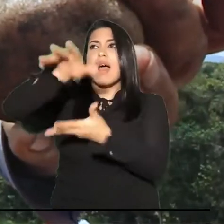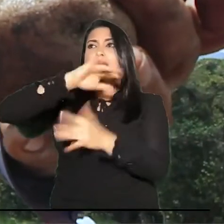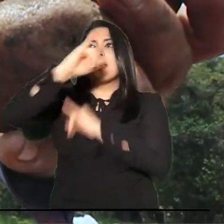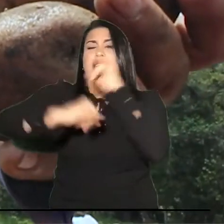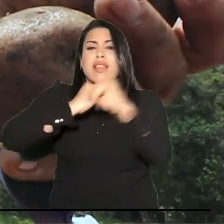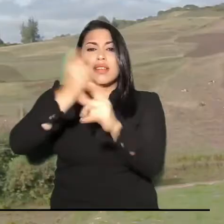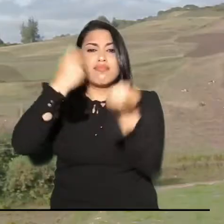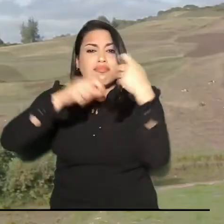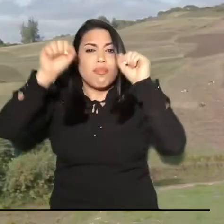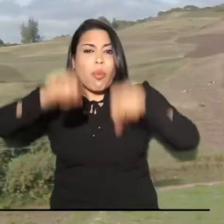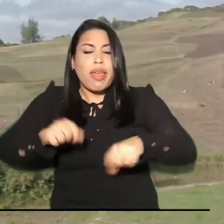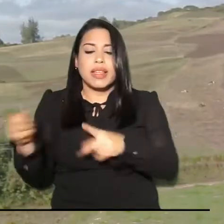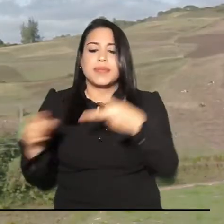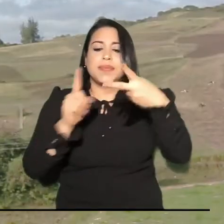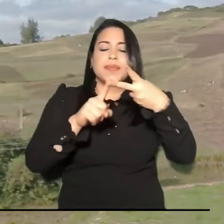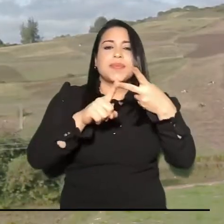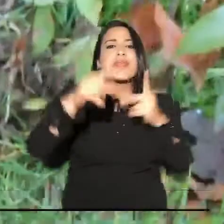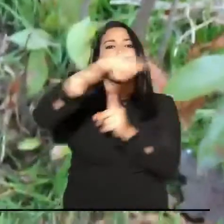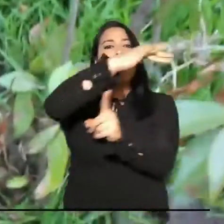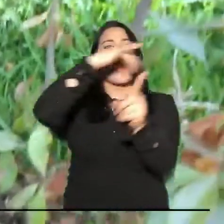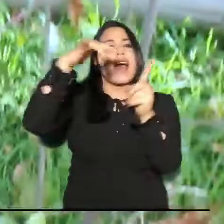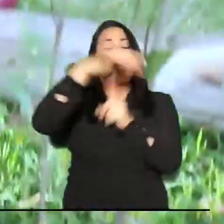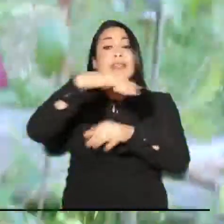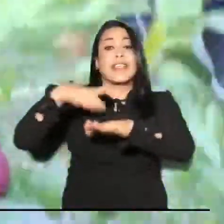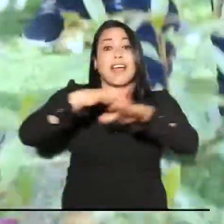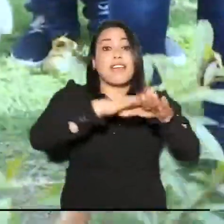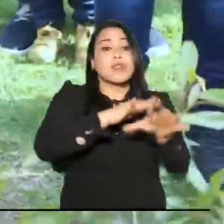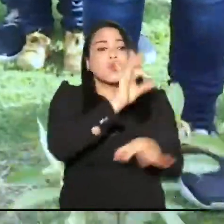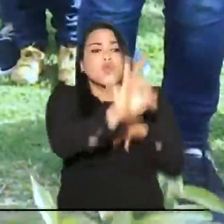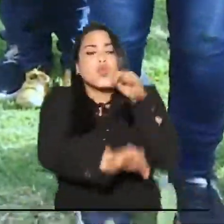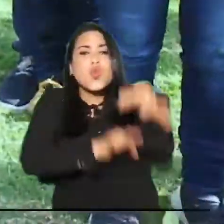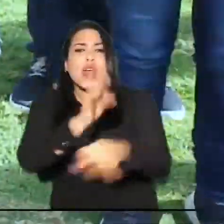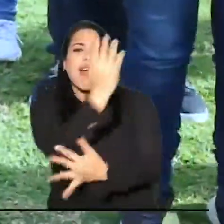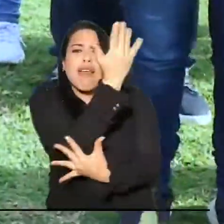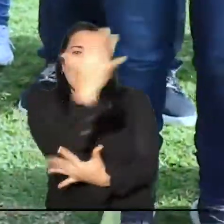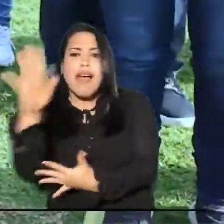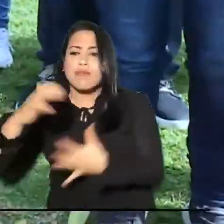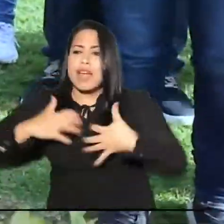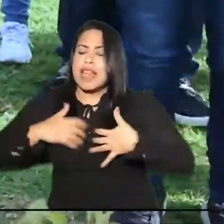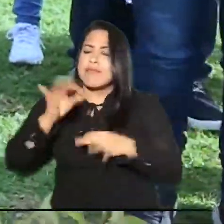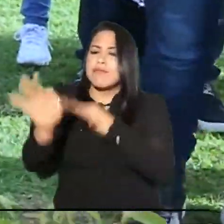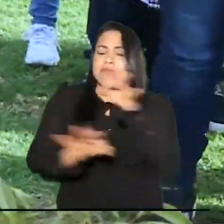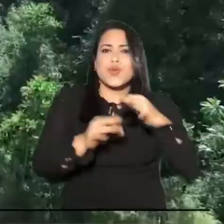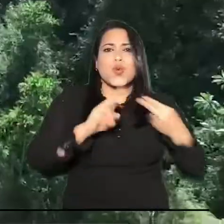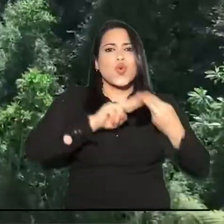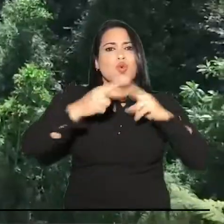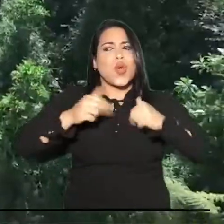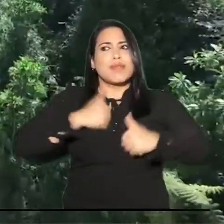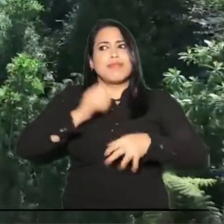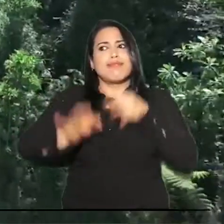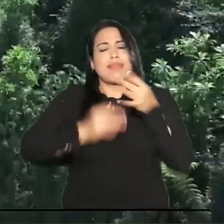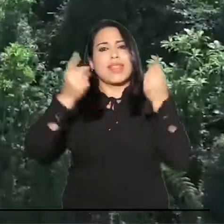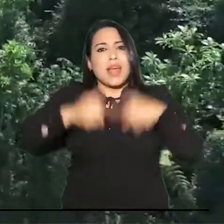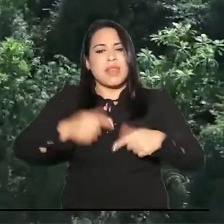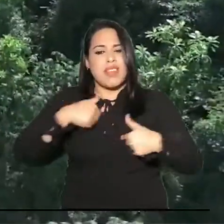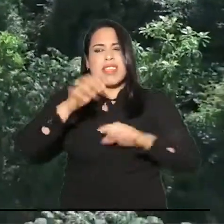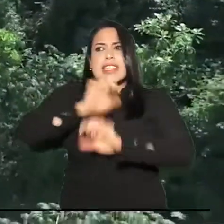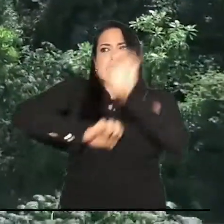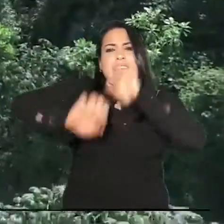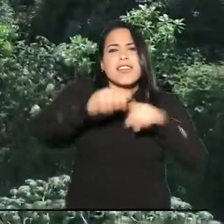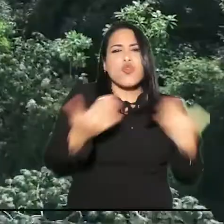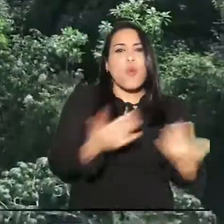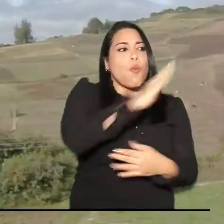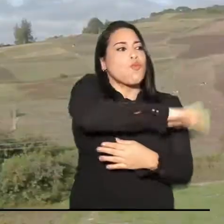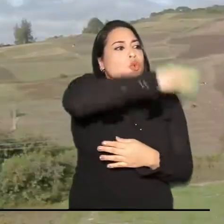despensa del mundo. Segundo, medio ambiente. Cuidar la naturaleza es cuidar de nosotros mismos. Por eso activaremos la